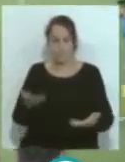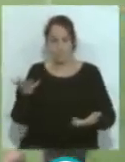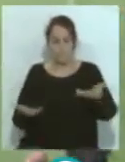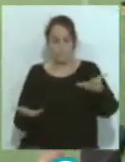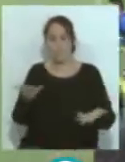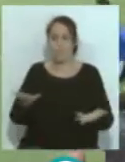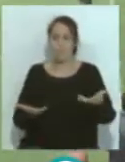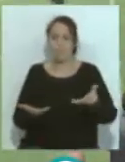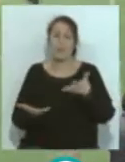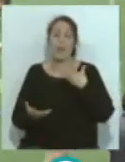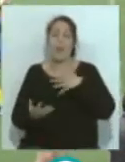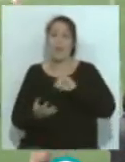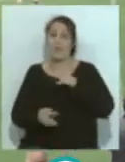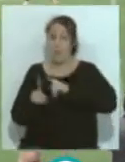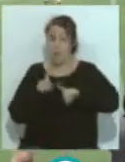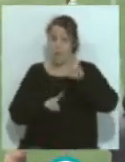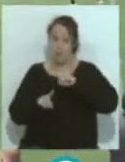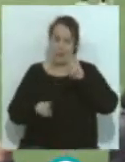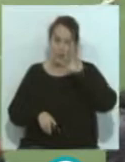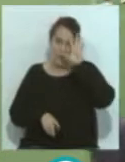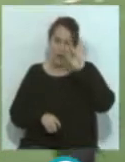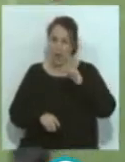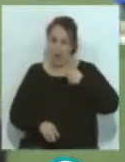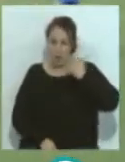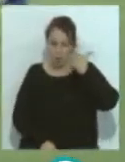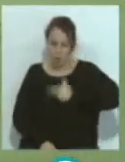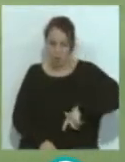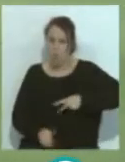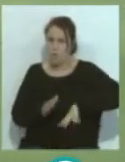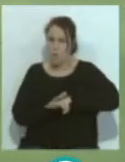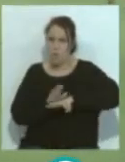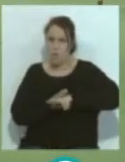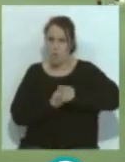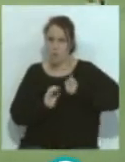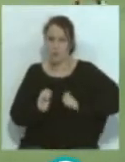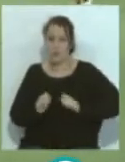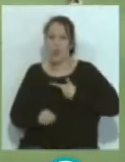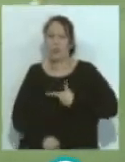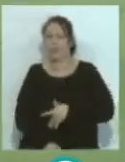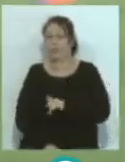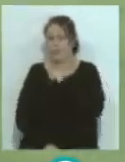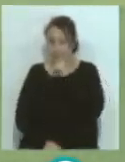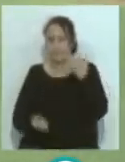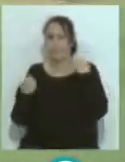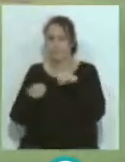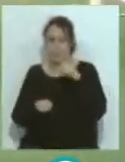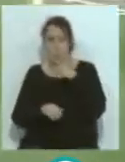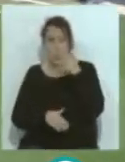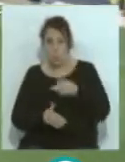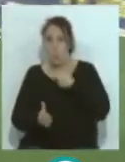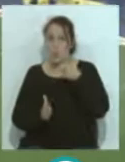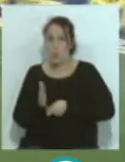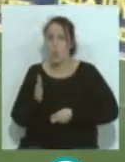Cuando ha habido problemas, creo que el futbolista ya tiene bastante con los entrenamientos, que son rigurosos,